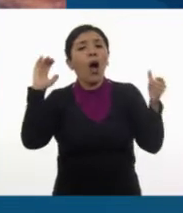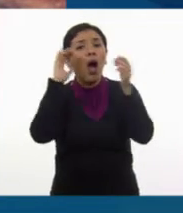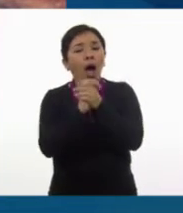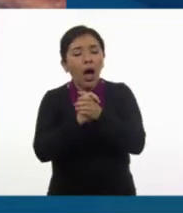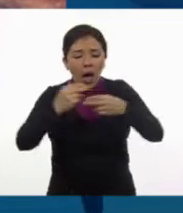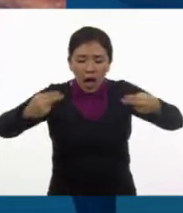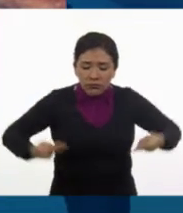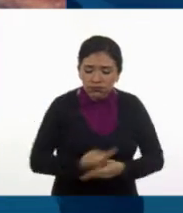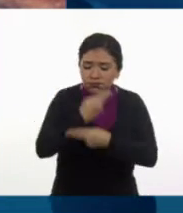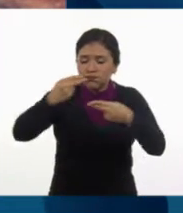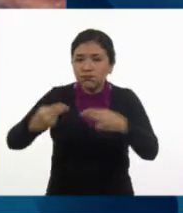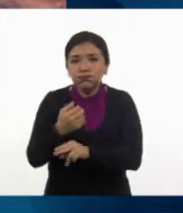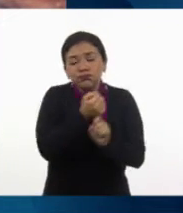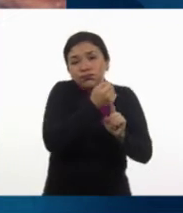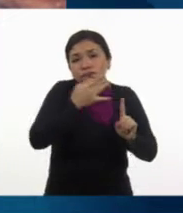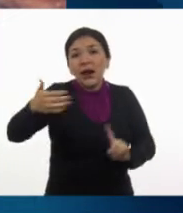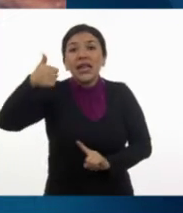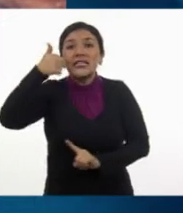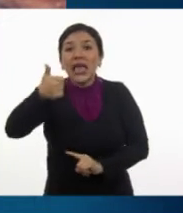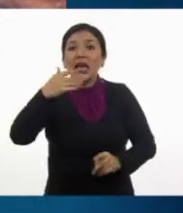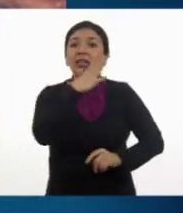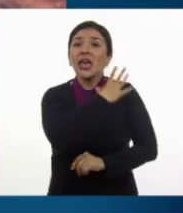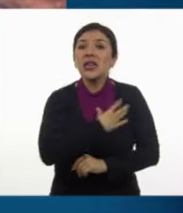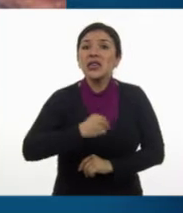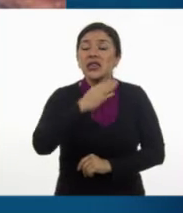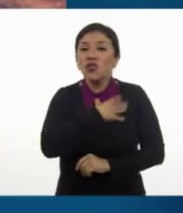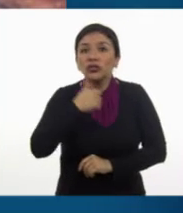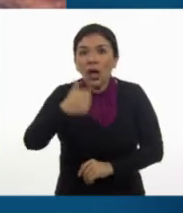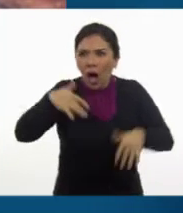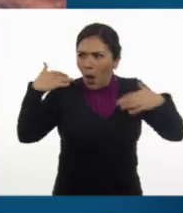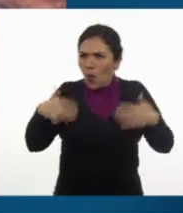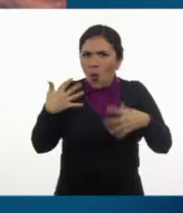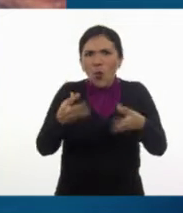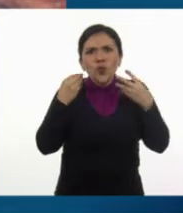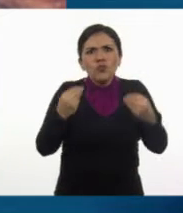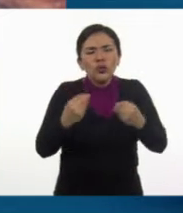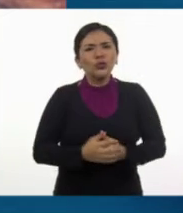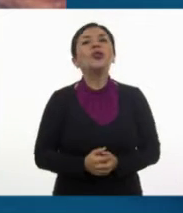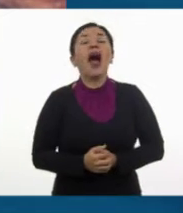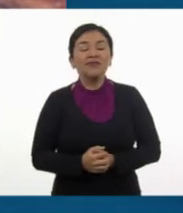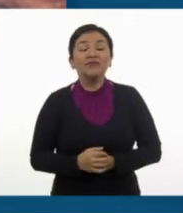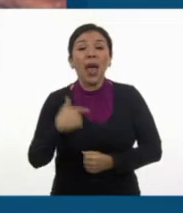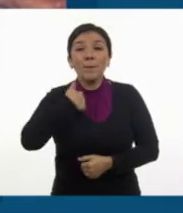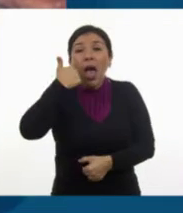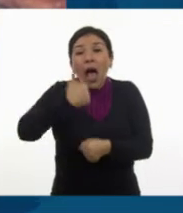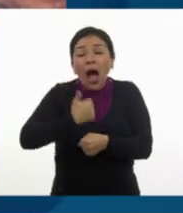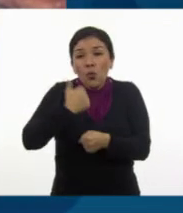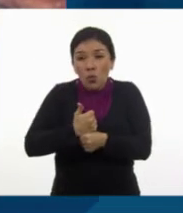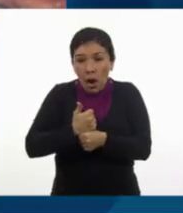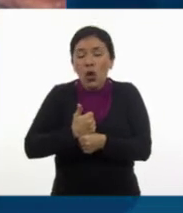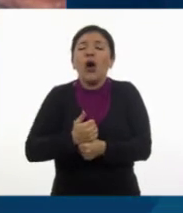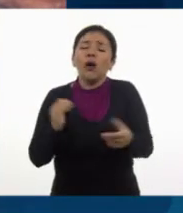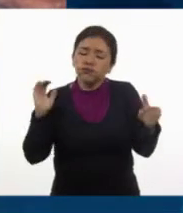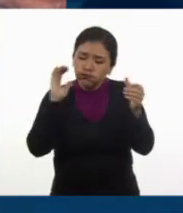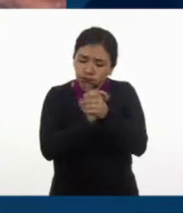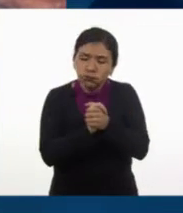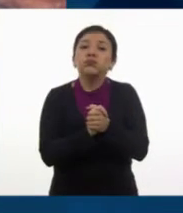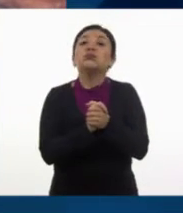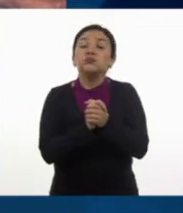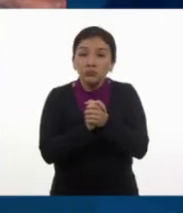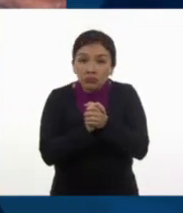seis hijos. ¿Pueden creerlo? ¡Guau! ¡Cuántos hermanos! Cuando mi abuelito se casó fue